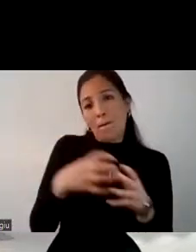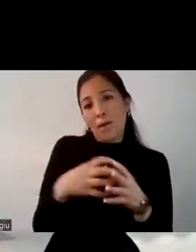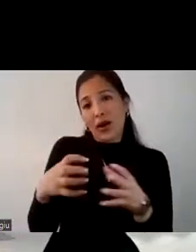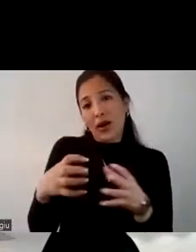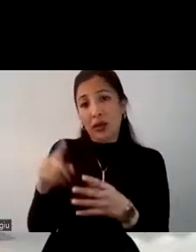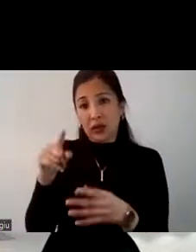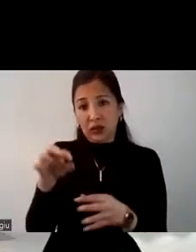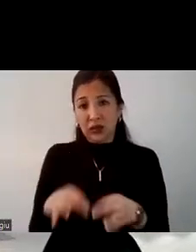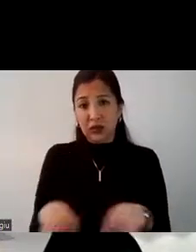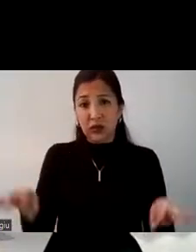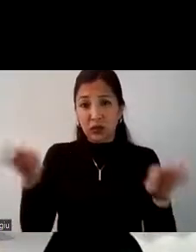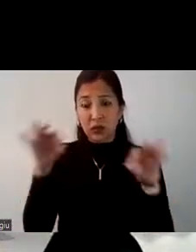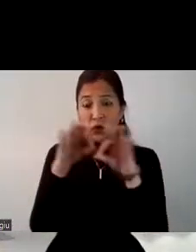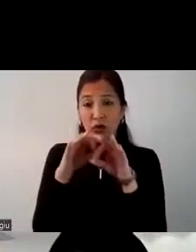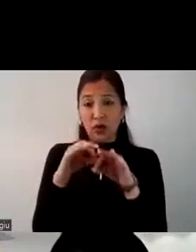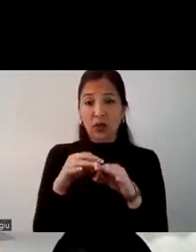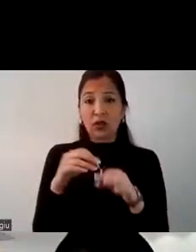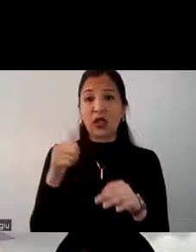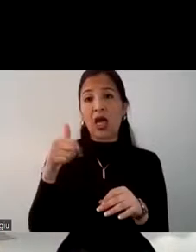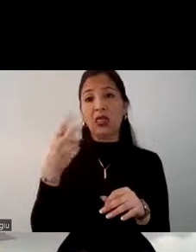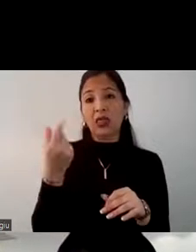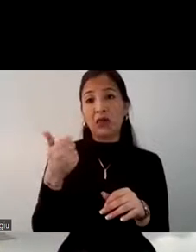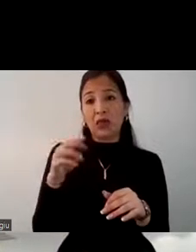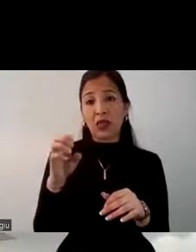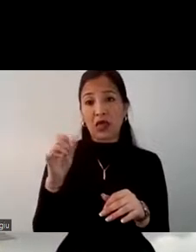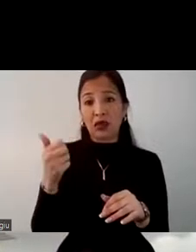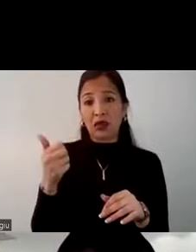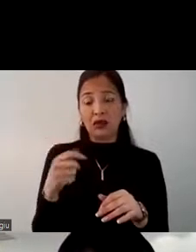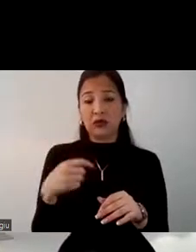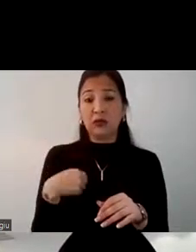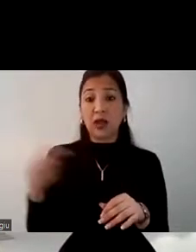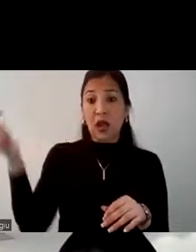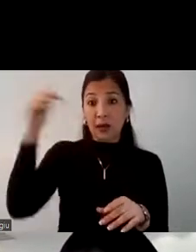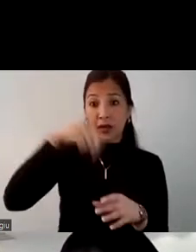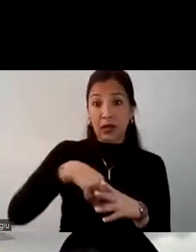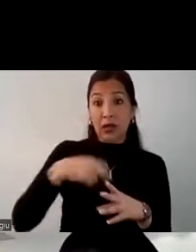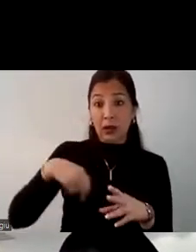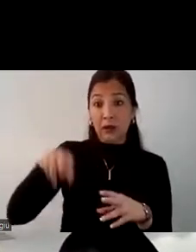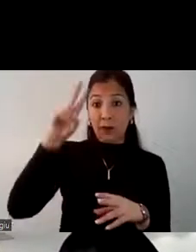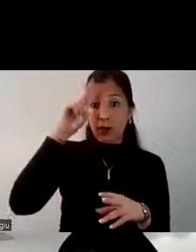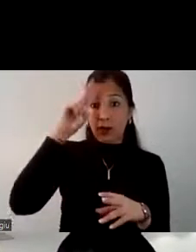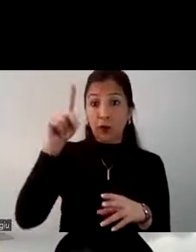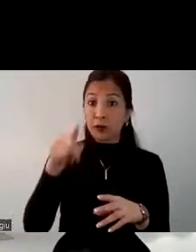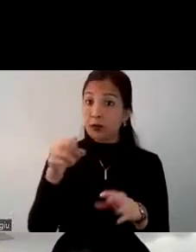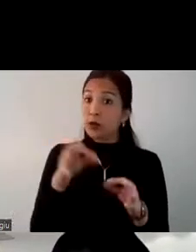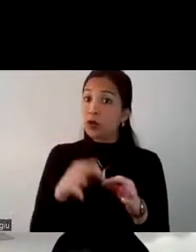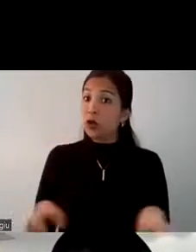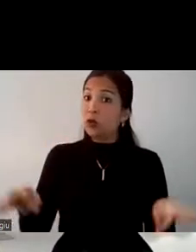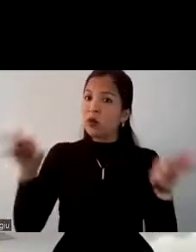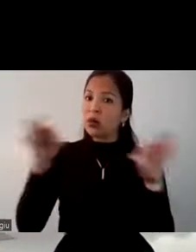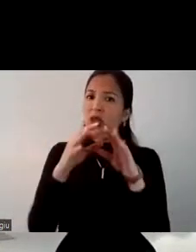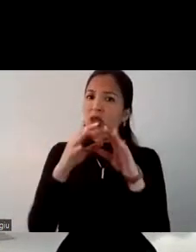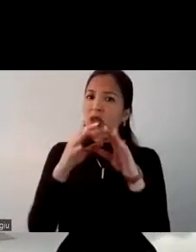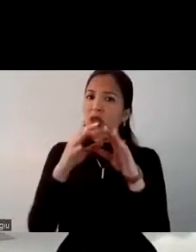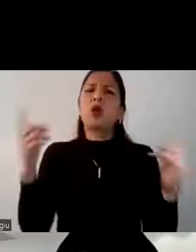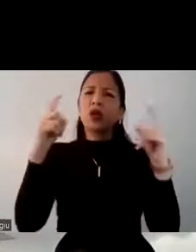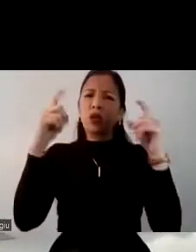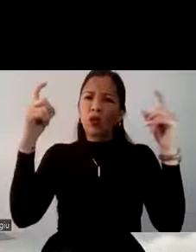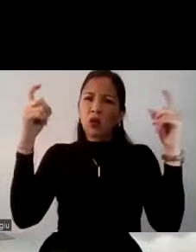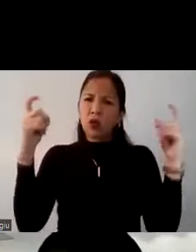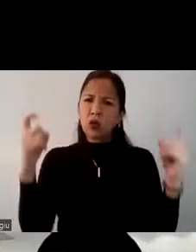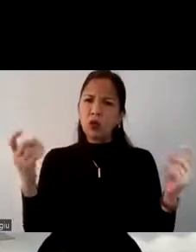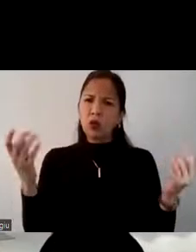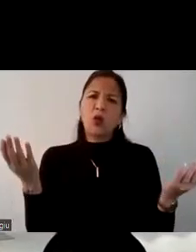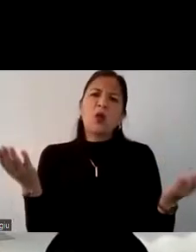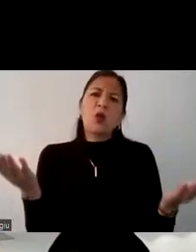es importante conocer las actividades que vendrían a realizar a nuestro país, pero también es importante conocer cuáles son esas actividades